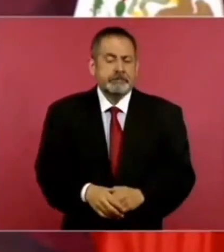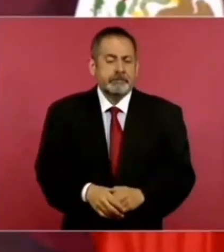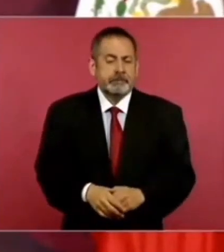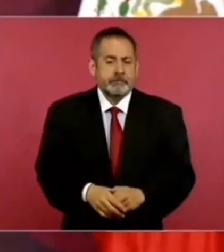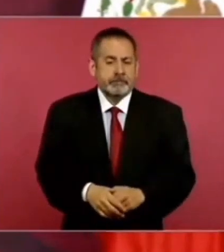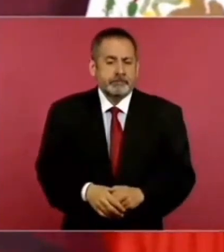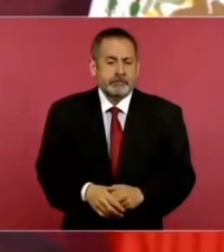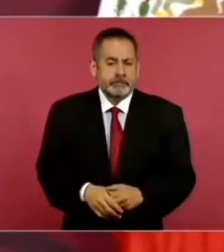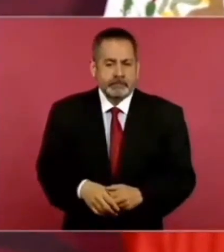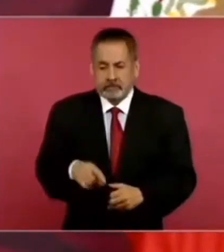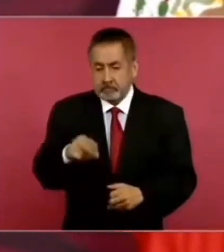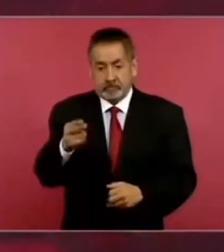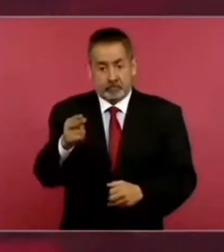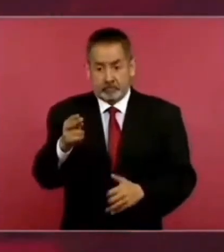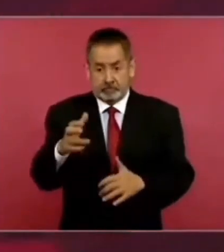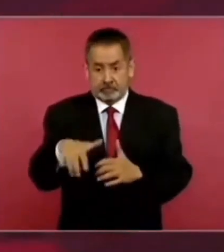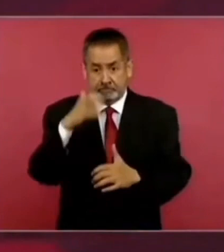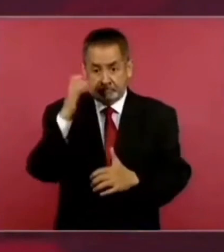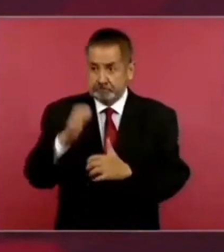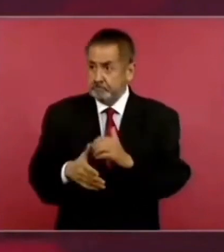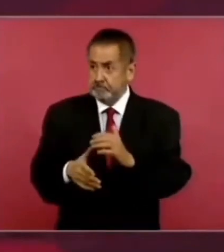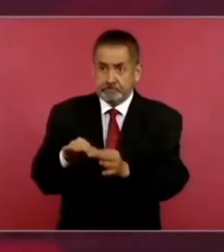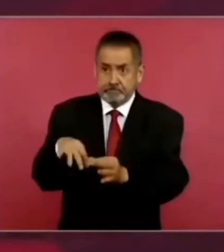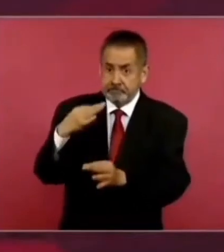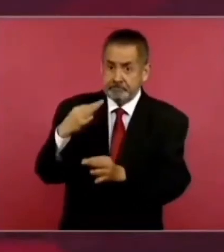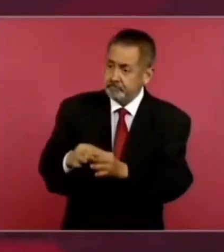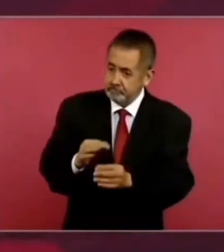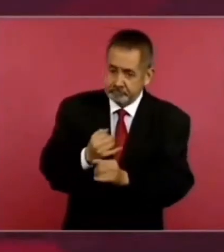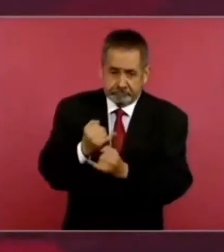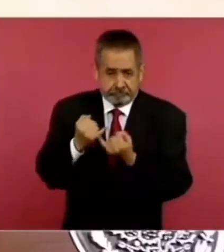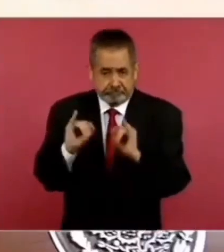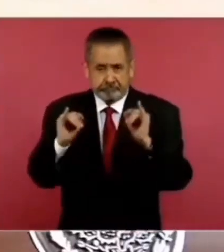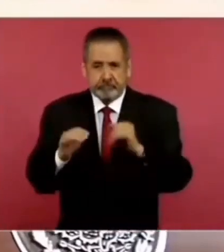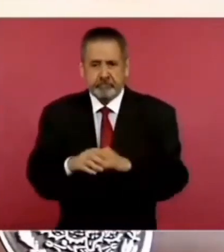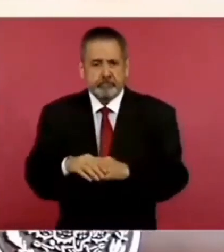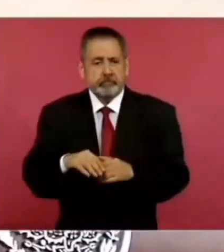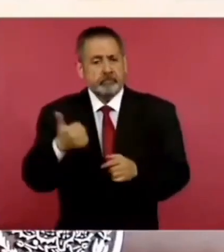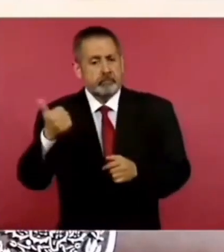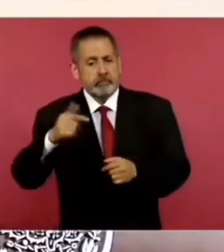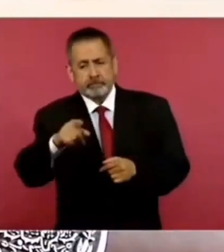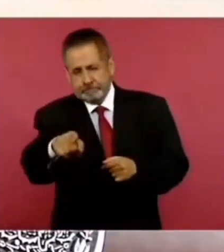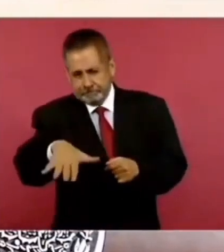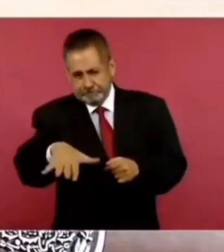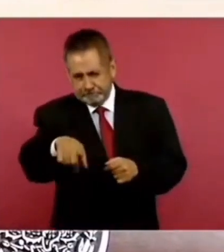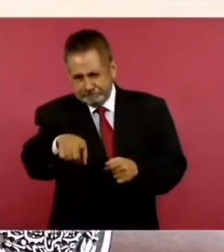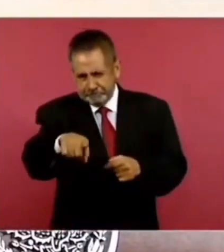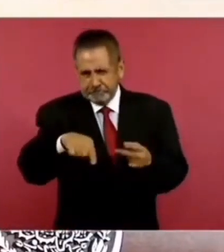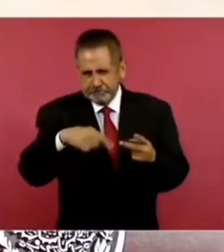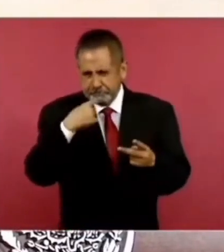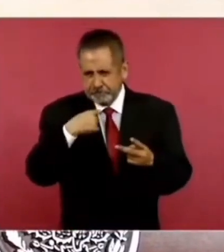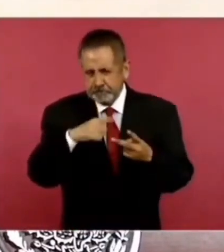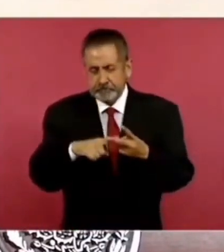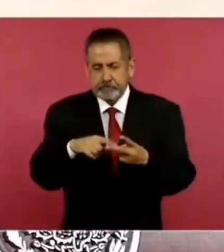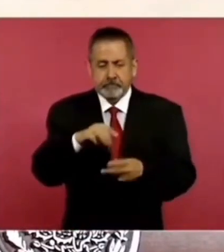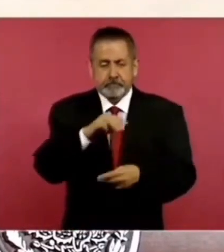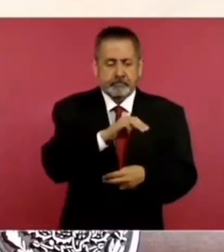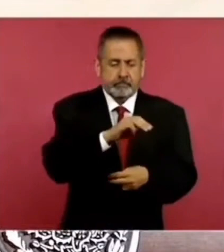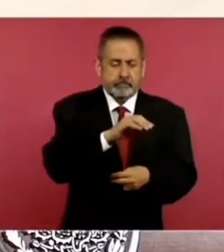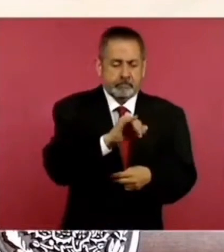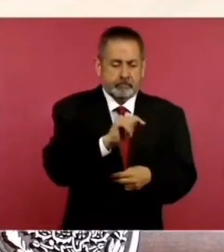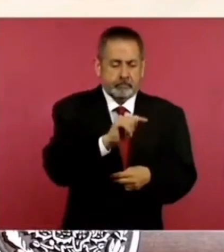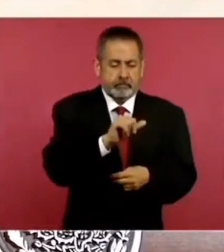Vamos a terminar ya en noviembre. Y la que mencionas que es de Mitla